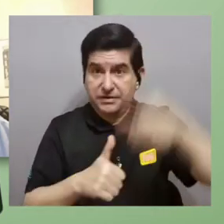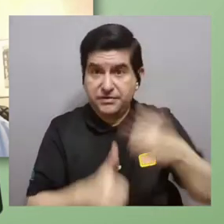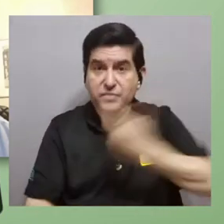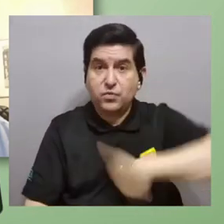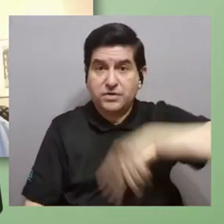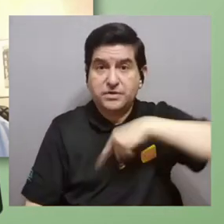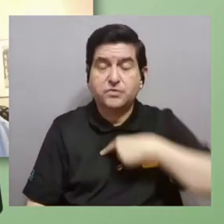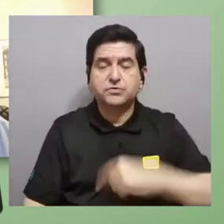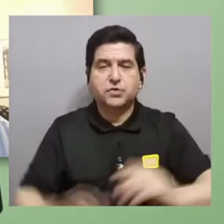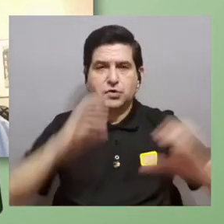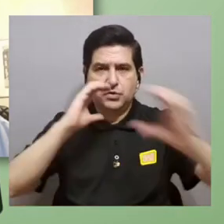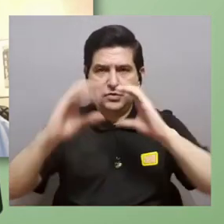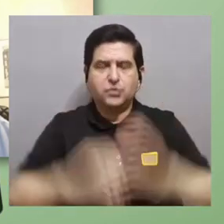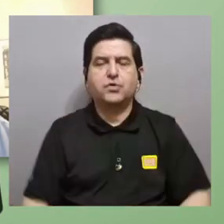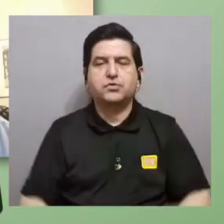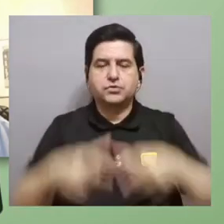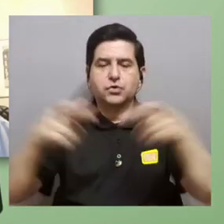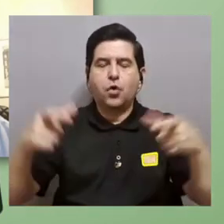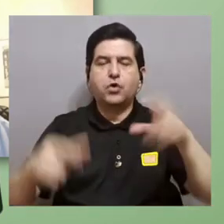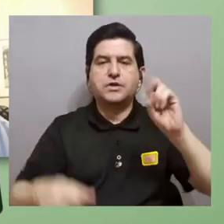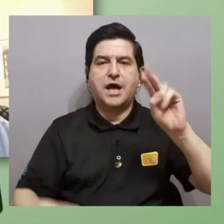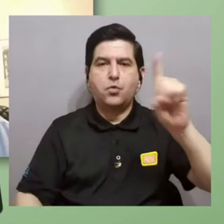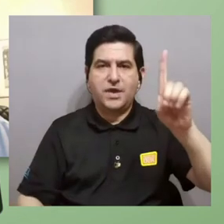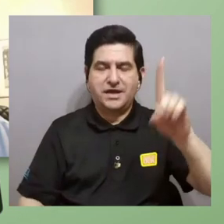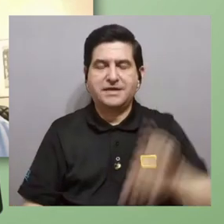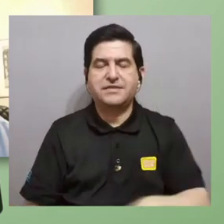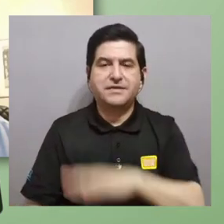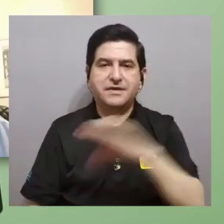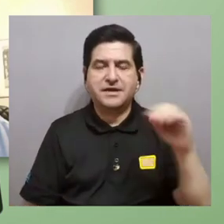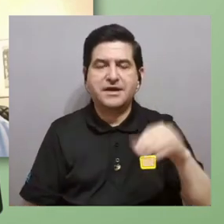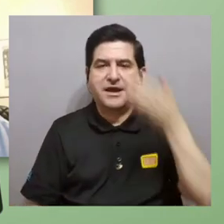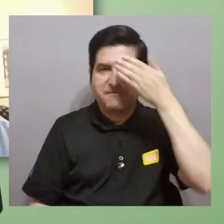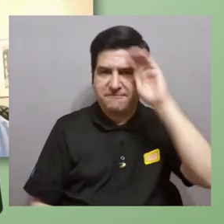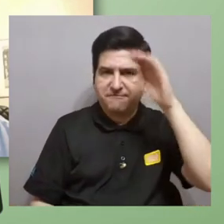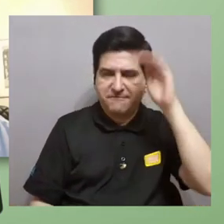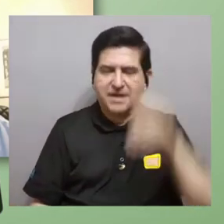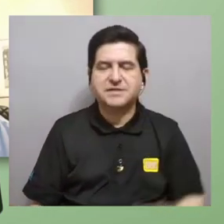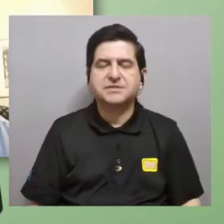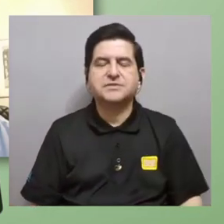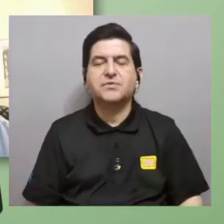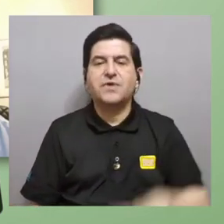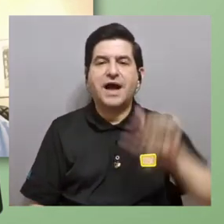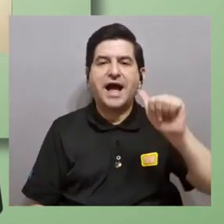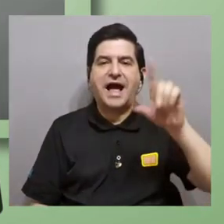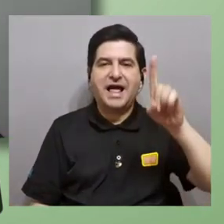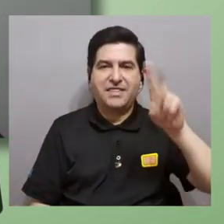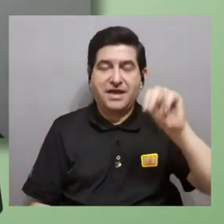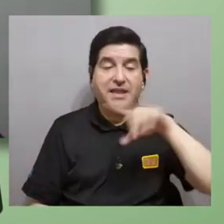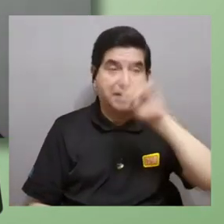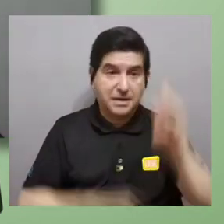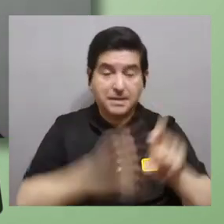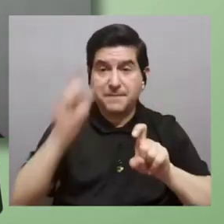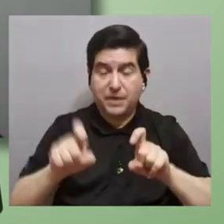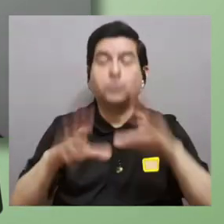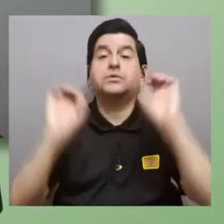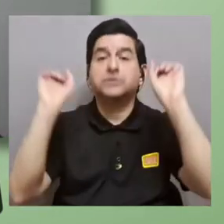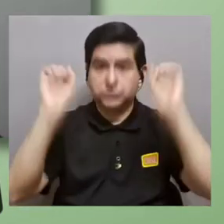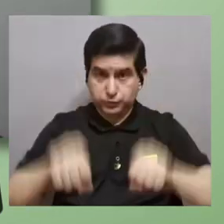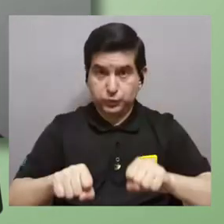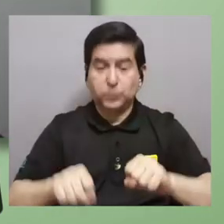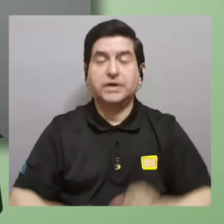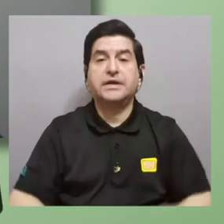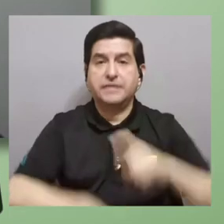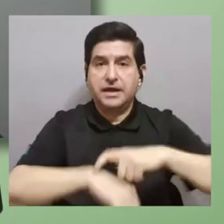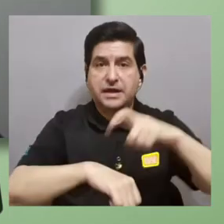en transmisiones a través de Onda UNED a través del Facebook también de ADN donde pueden hacer las consultas en los